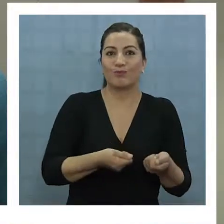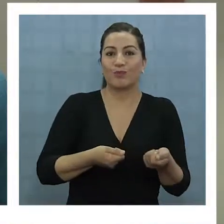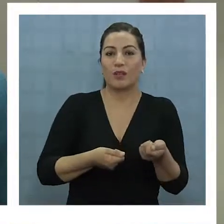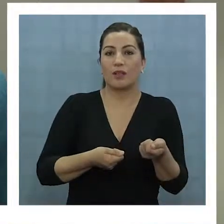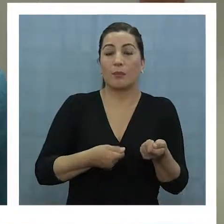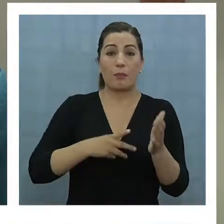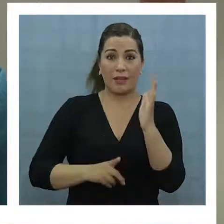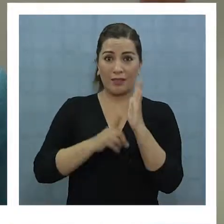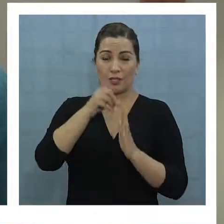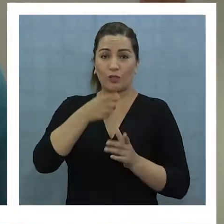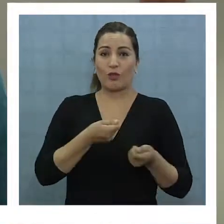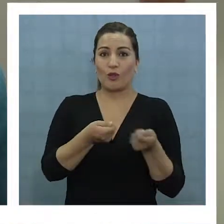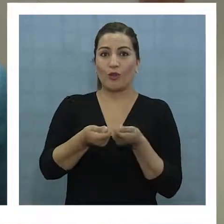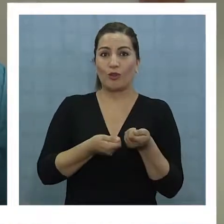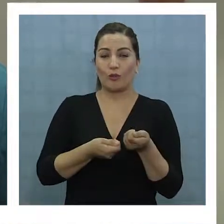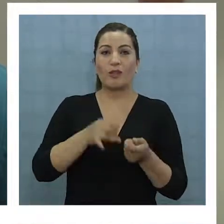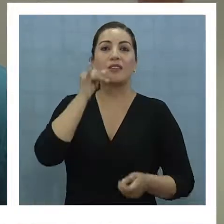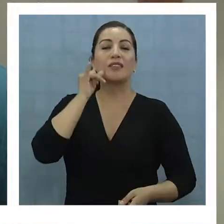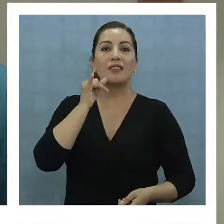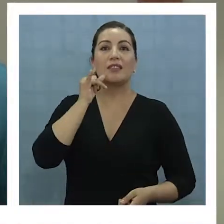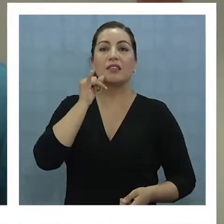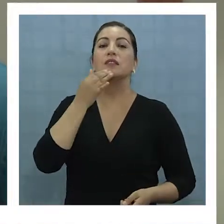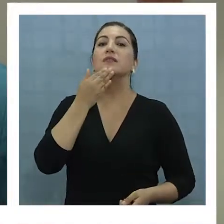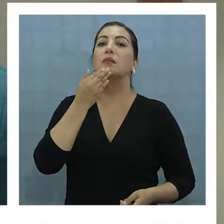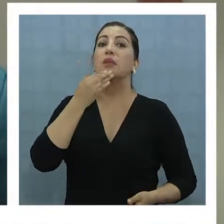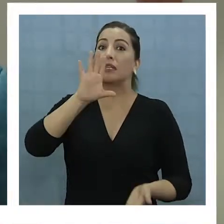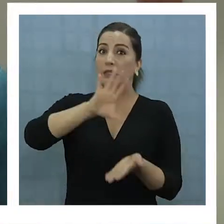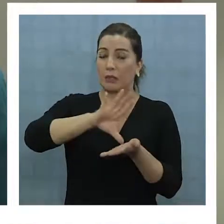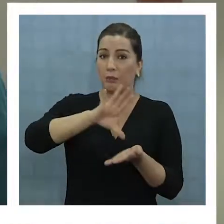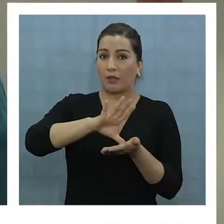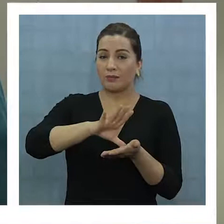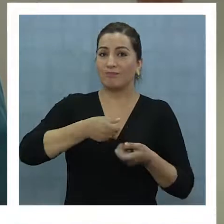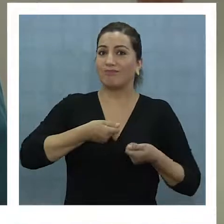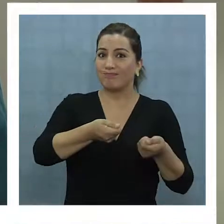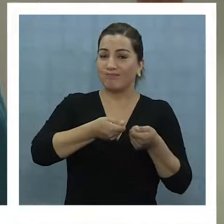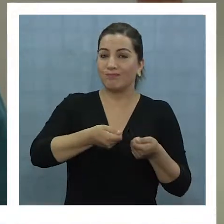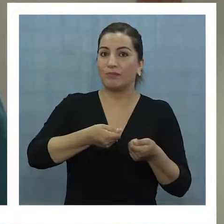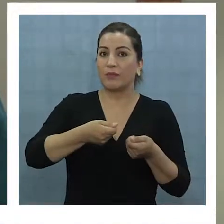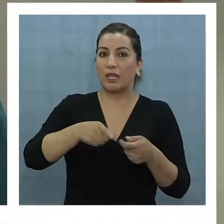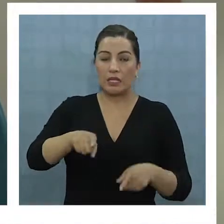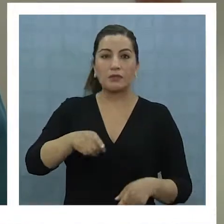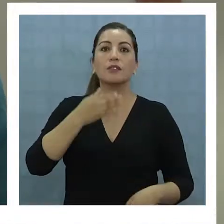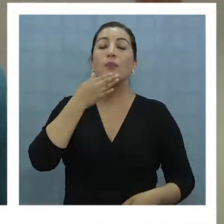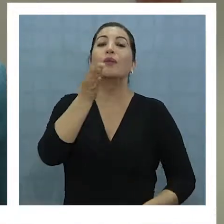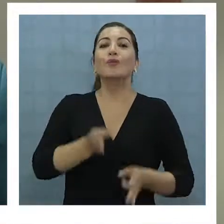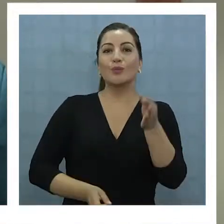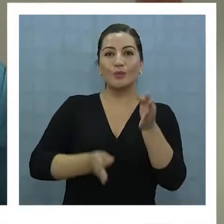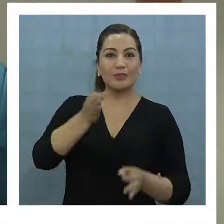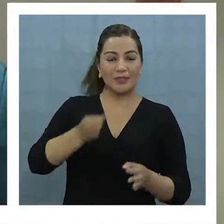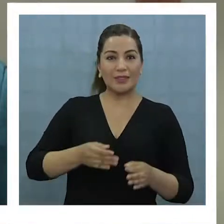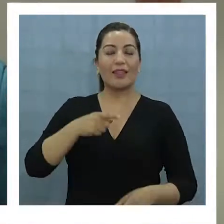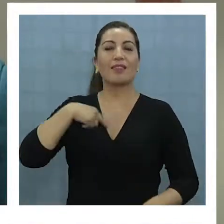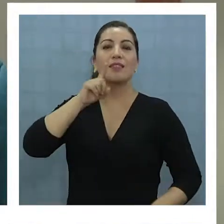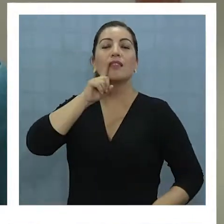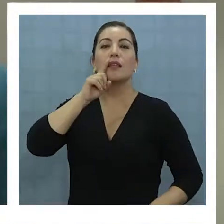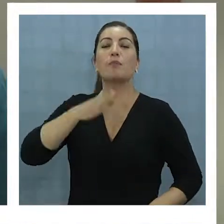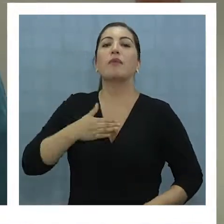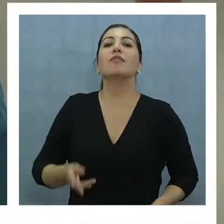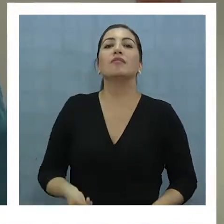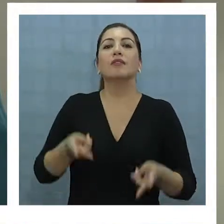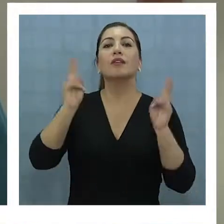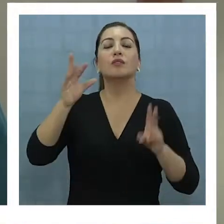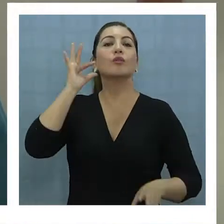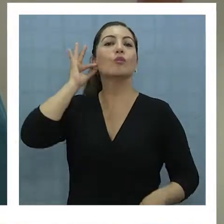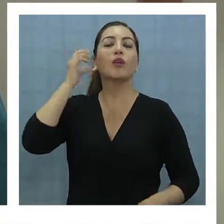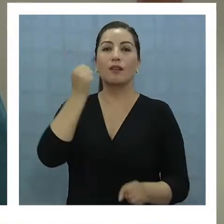importante para el desarrollo económico local como para el desarrollo económico del país. Y en ese sentido, no solo es de justicia poder tener este derecho de las